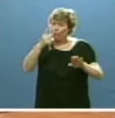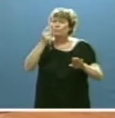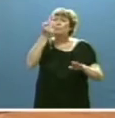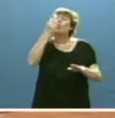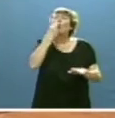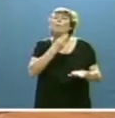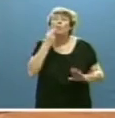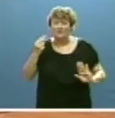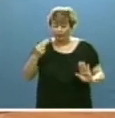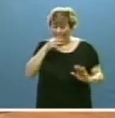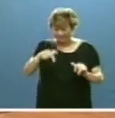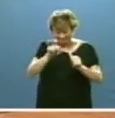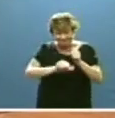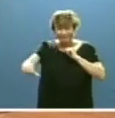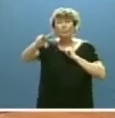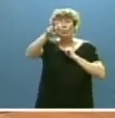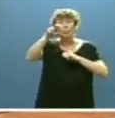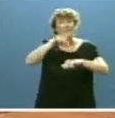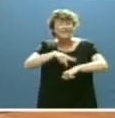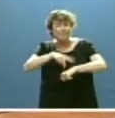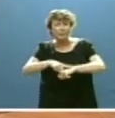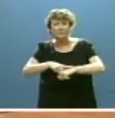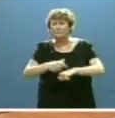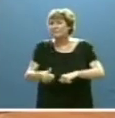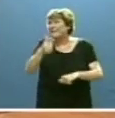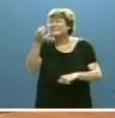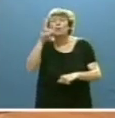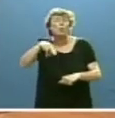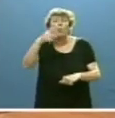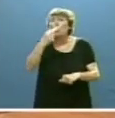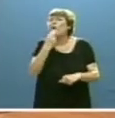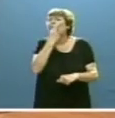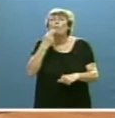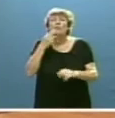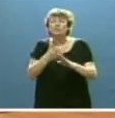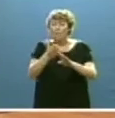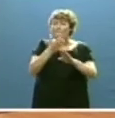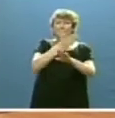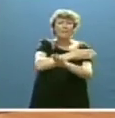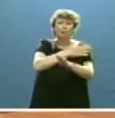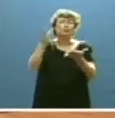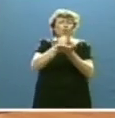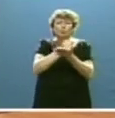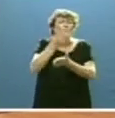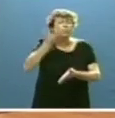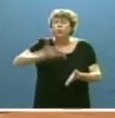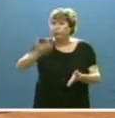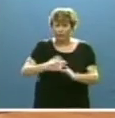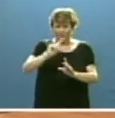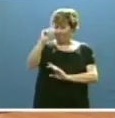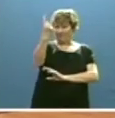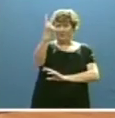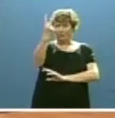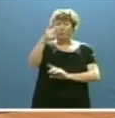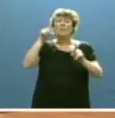que en este nuevo tiempo es más que nunca un compromiso previo a todos los demás y que el